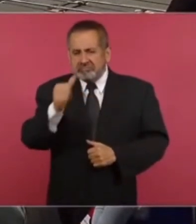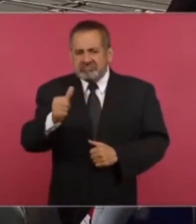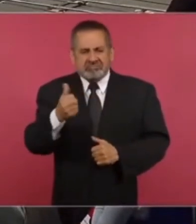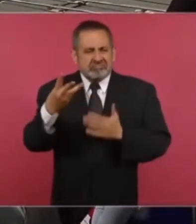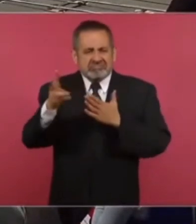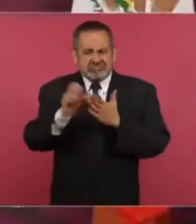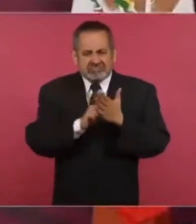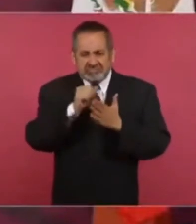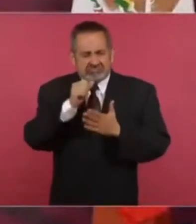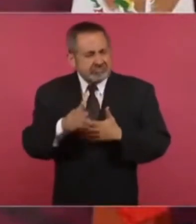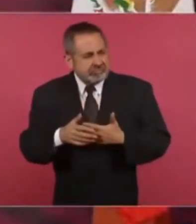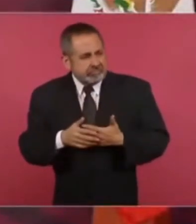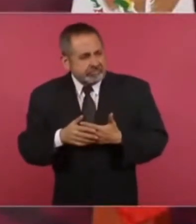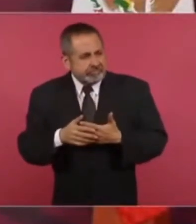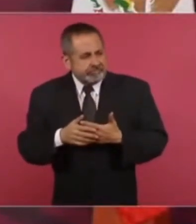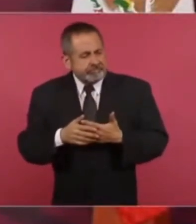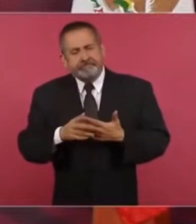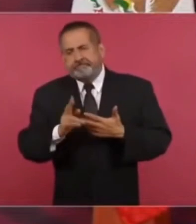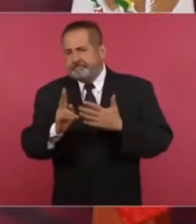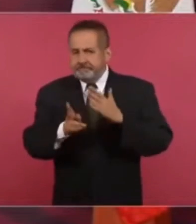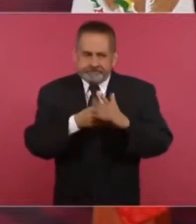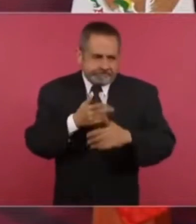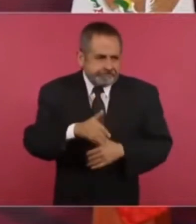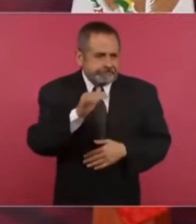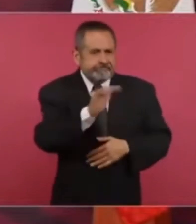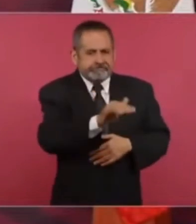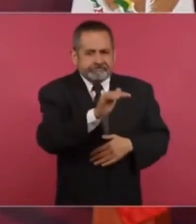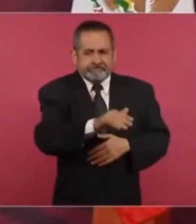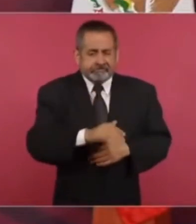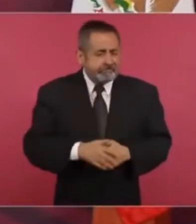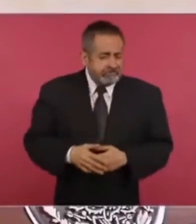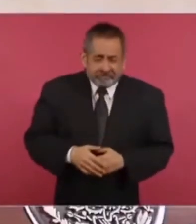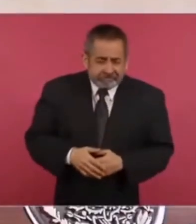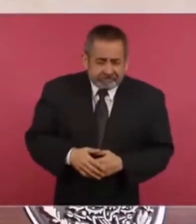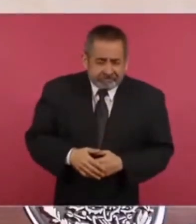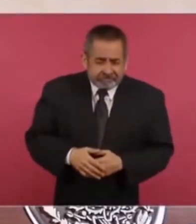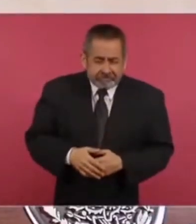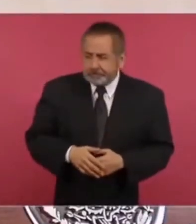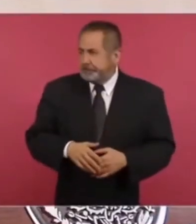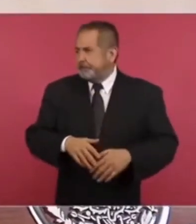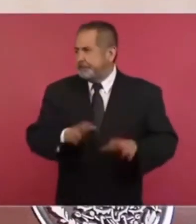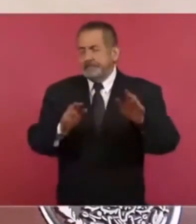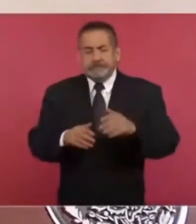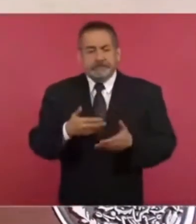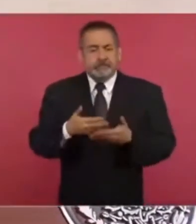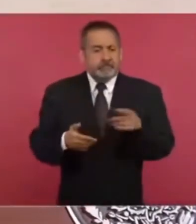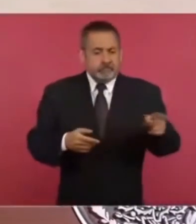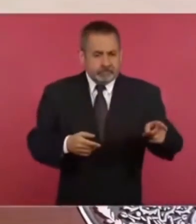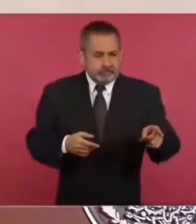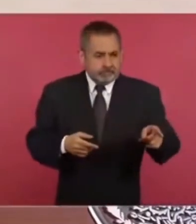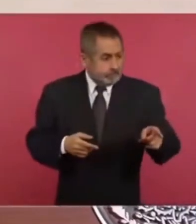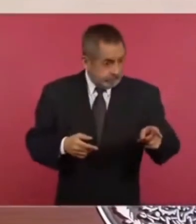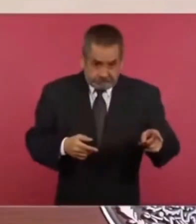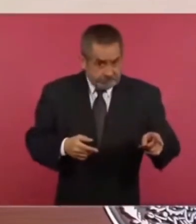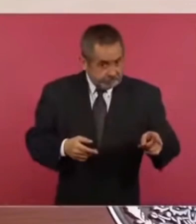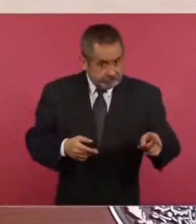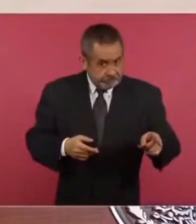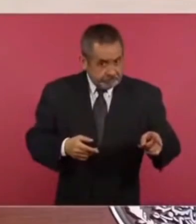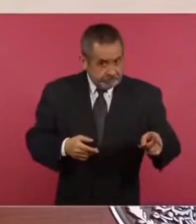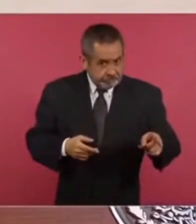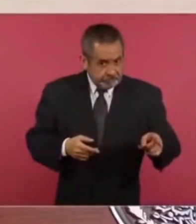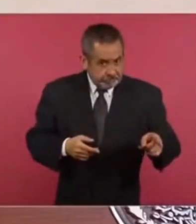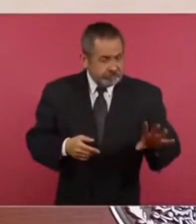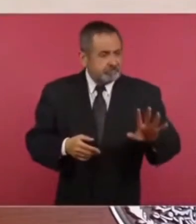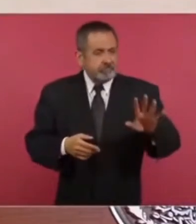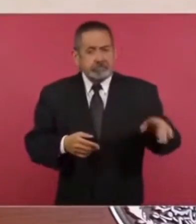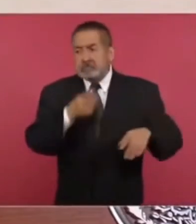volvimos a insistir y ahora este van a conocer de que están siendo